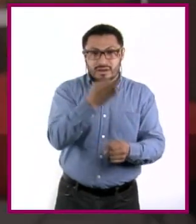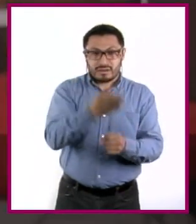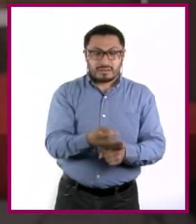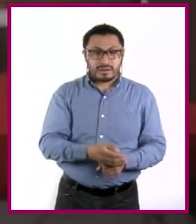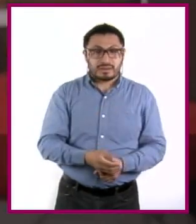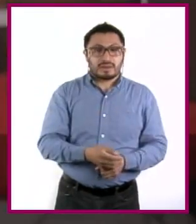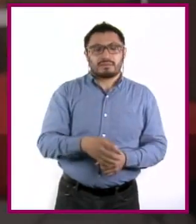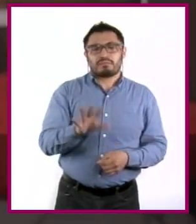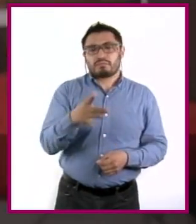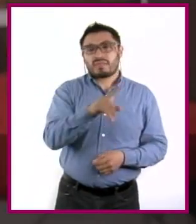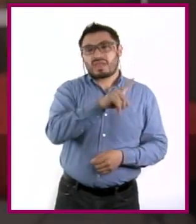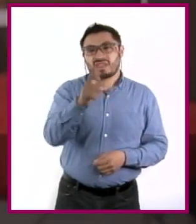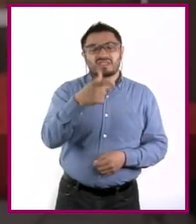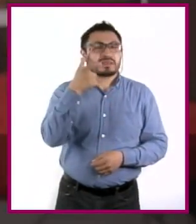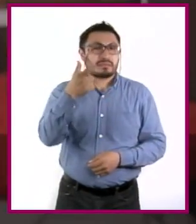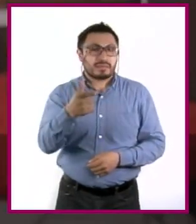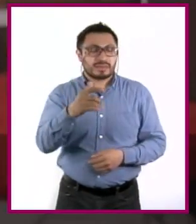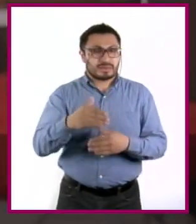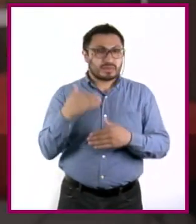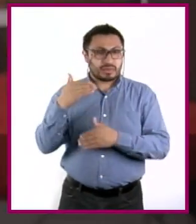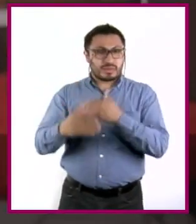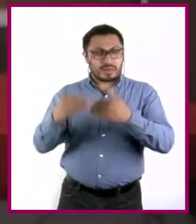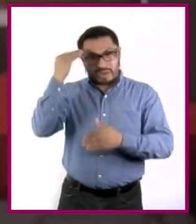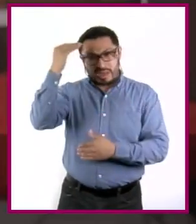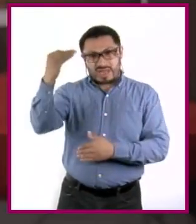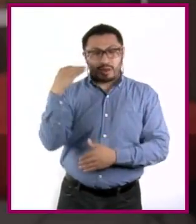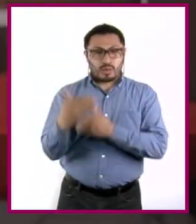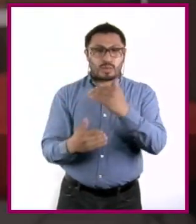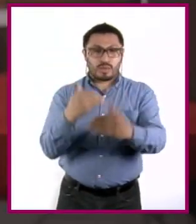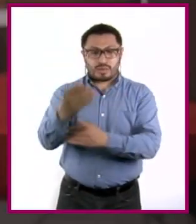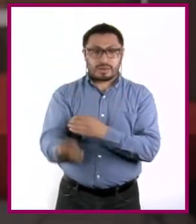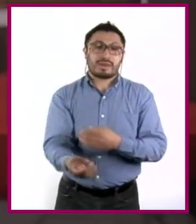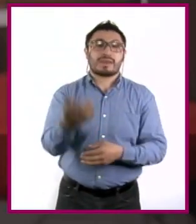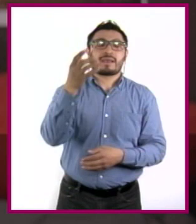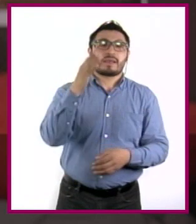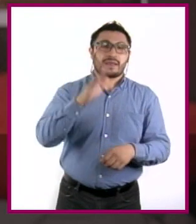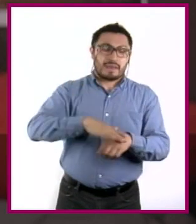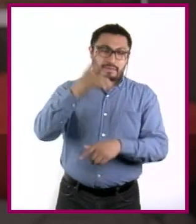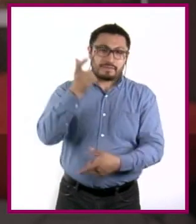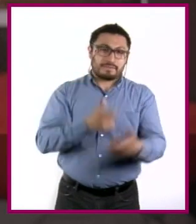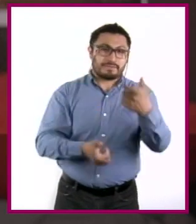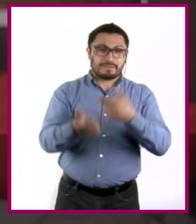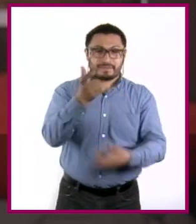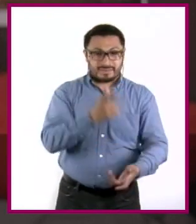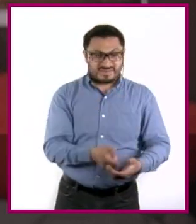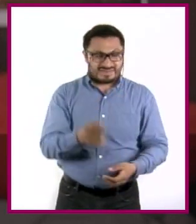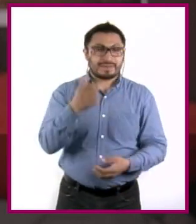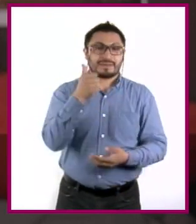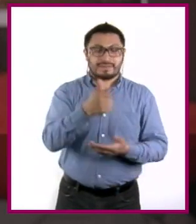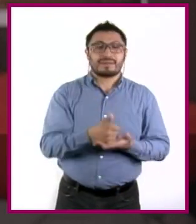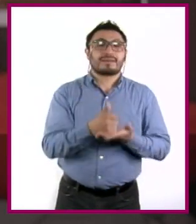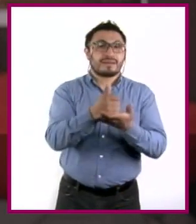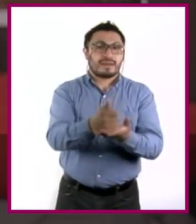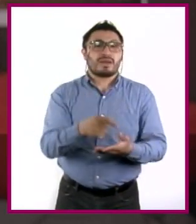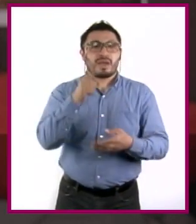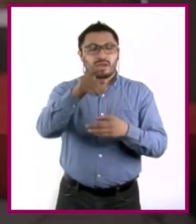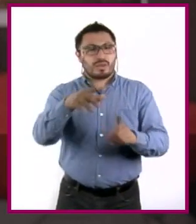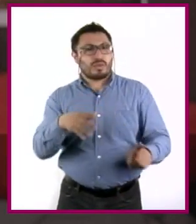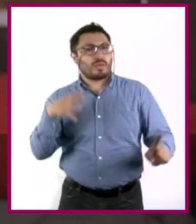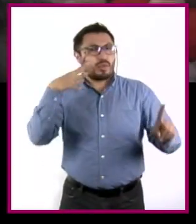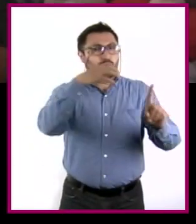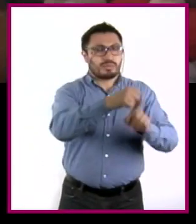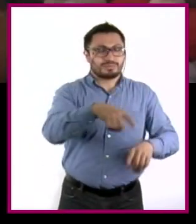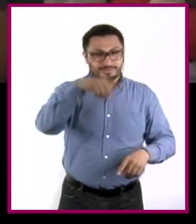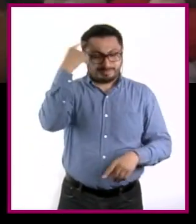¡Illa! Con el tiempo a tu favor, ese dinero te generará más ganancias, lo que te ayudará a alcanzar tus metas más